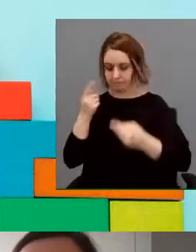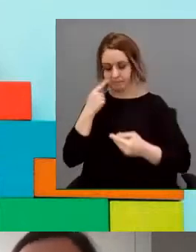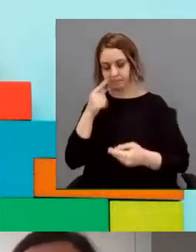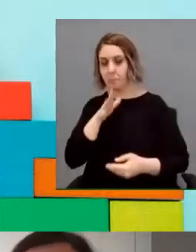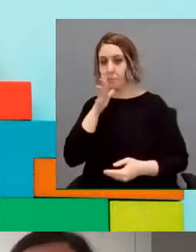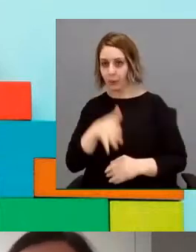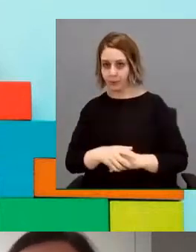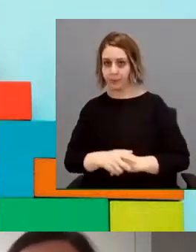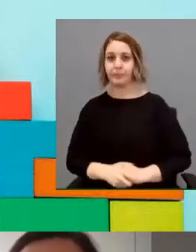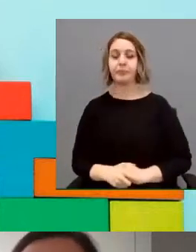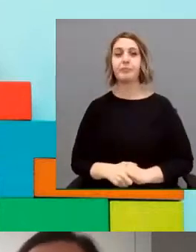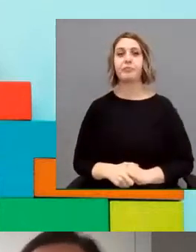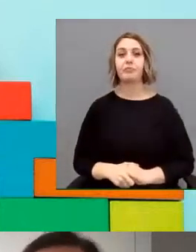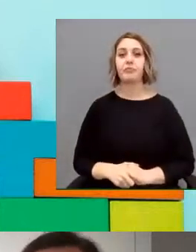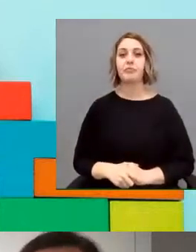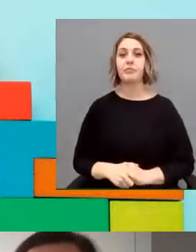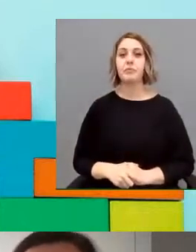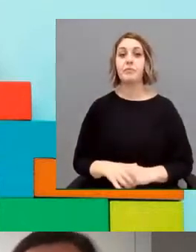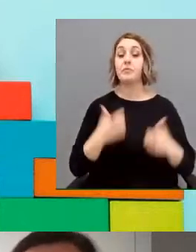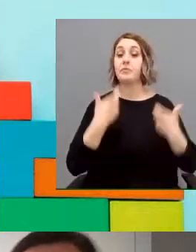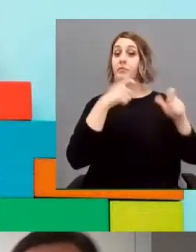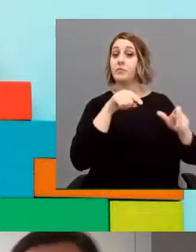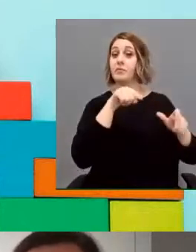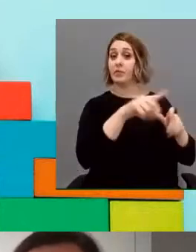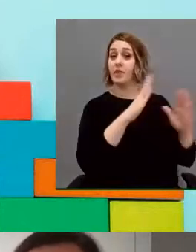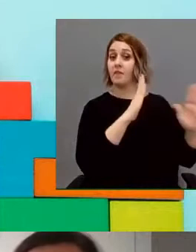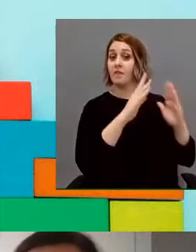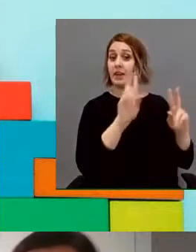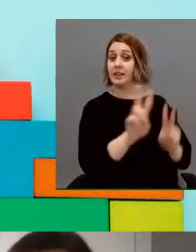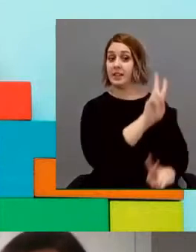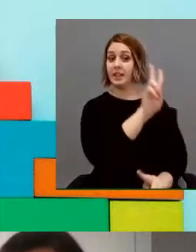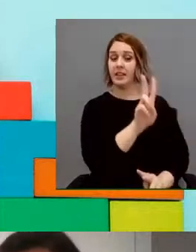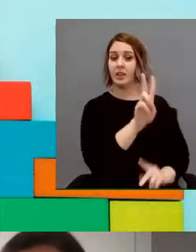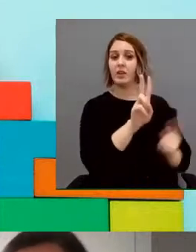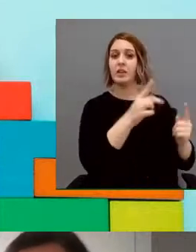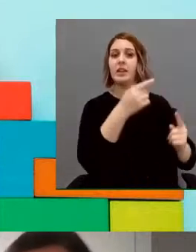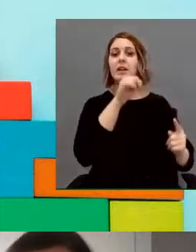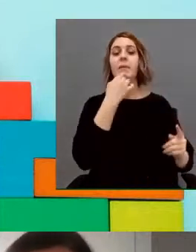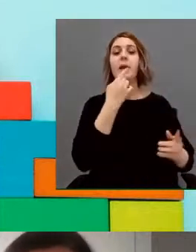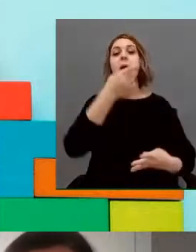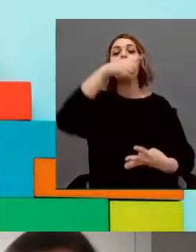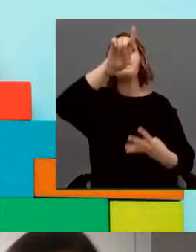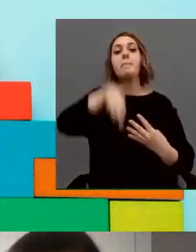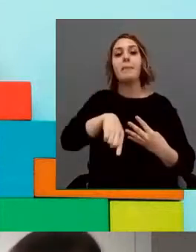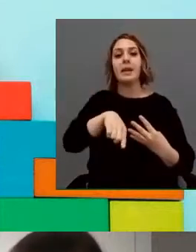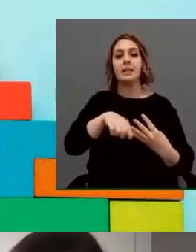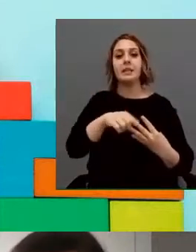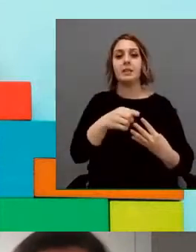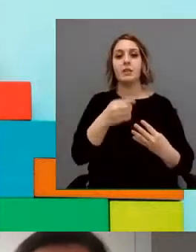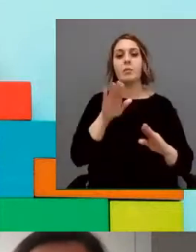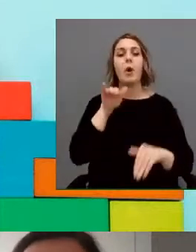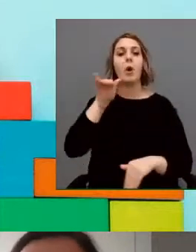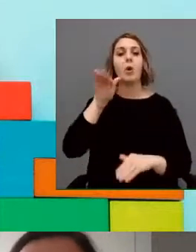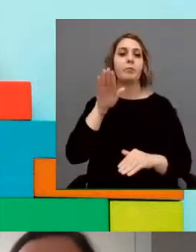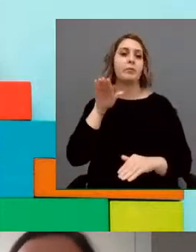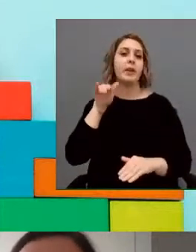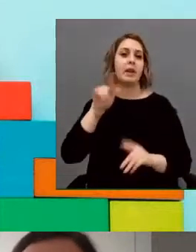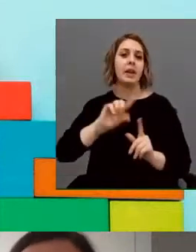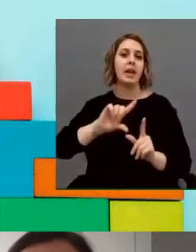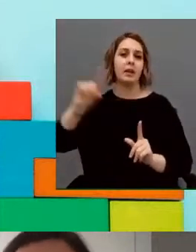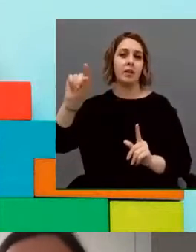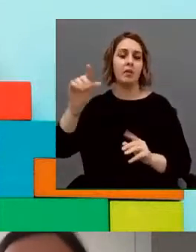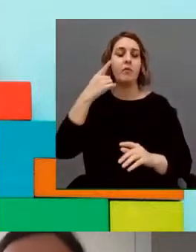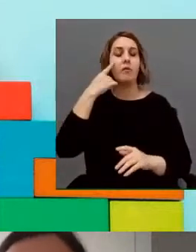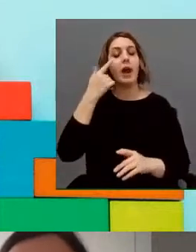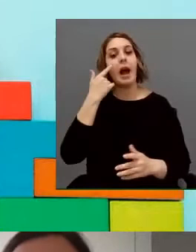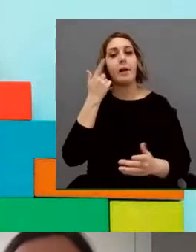fase, algo muy importante para mí es que realizamos una salida al mes por la participación que comentaba al principio,